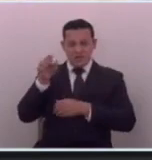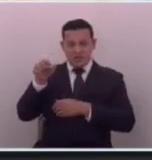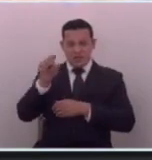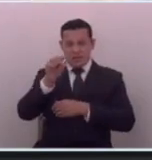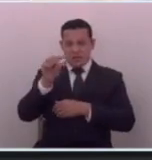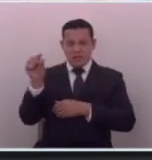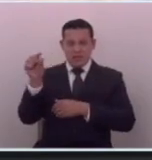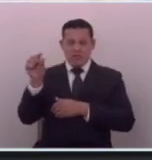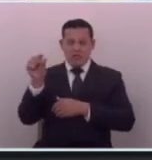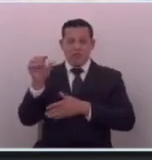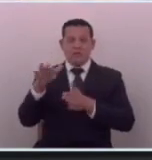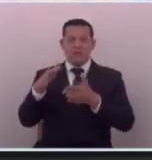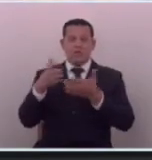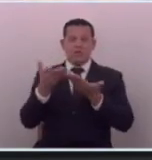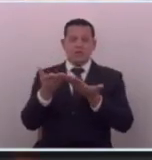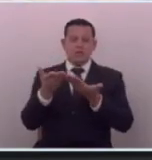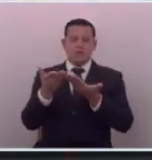nombró